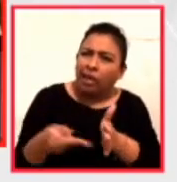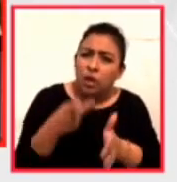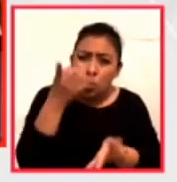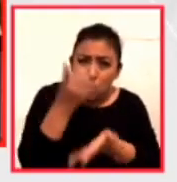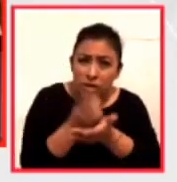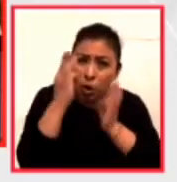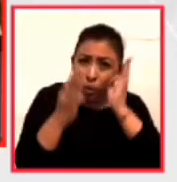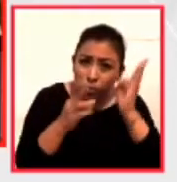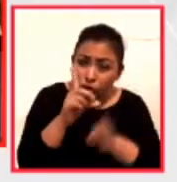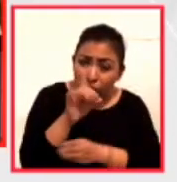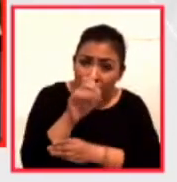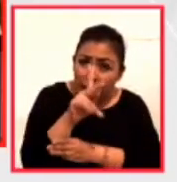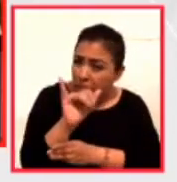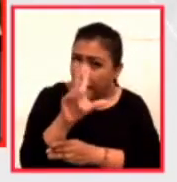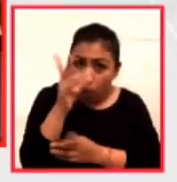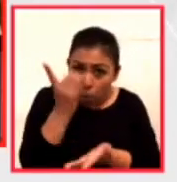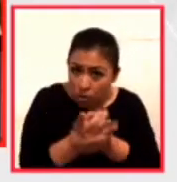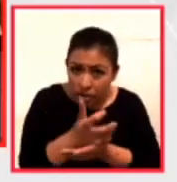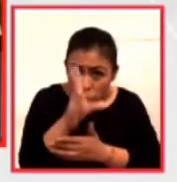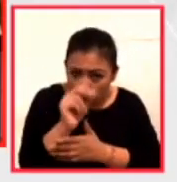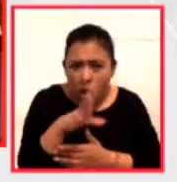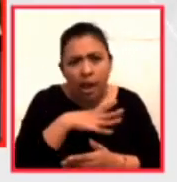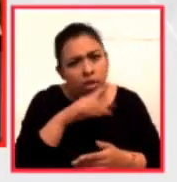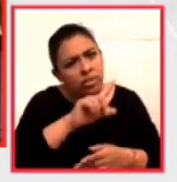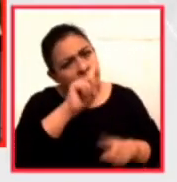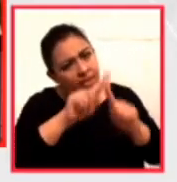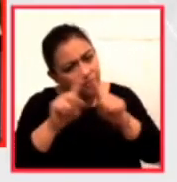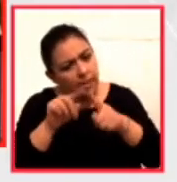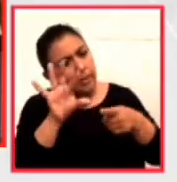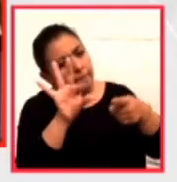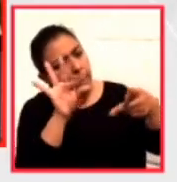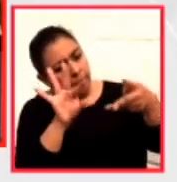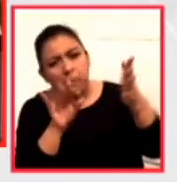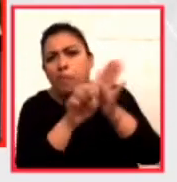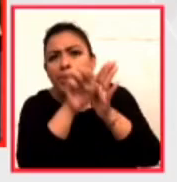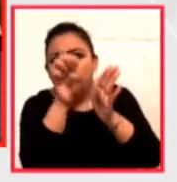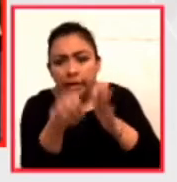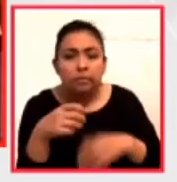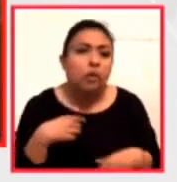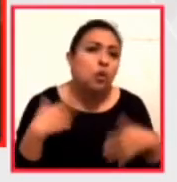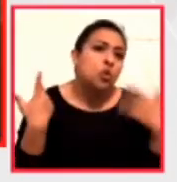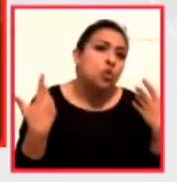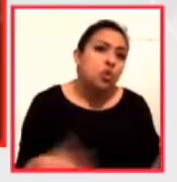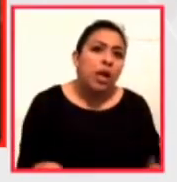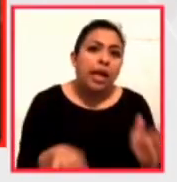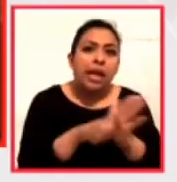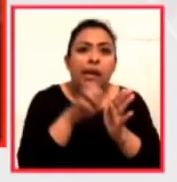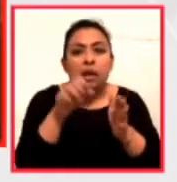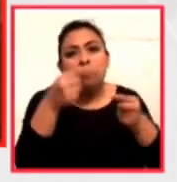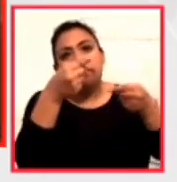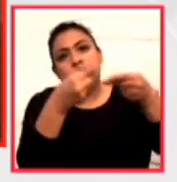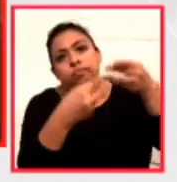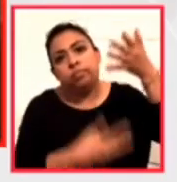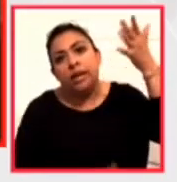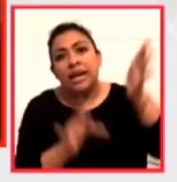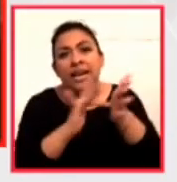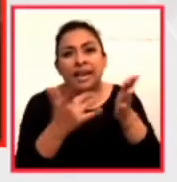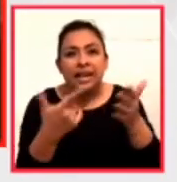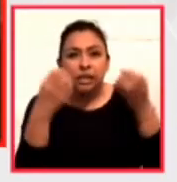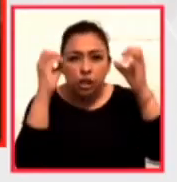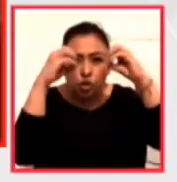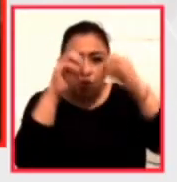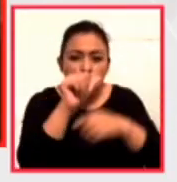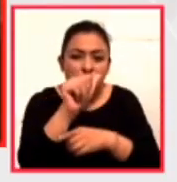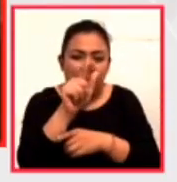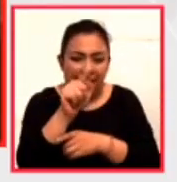Prado. Hay otras alternativas. ¿Como cuáles? Ejemplos hay muchos y gracias a la web Google Arts and Culture se